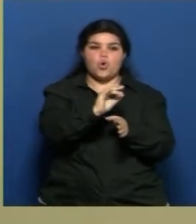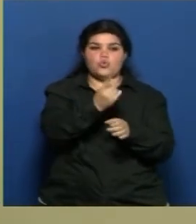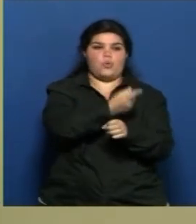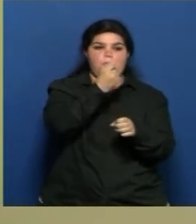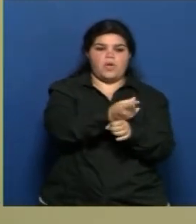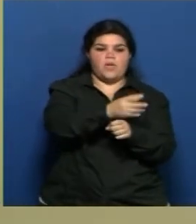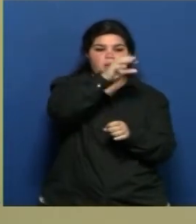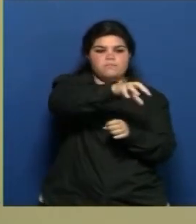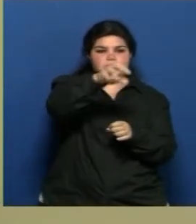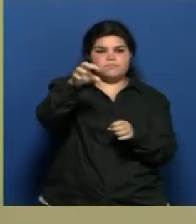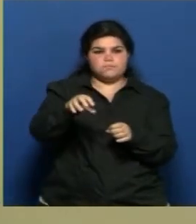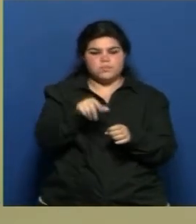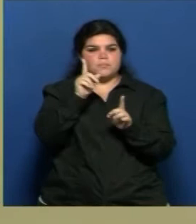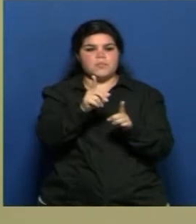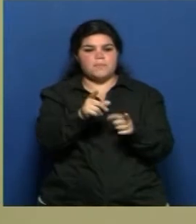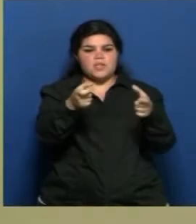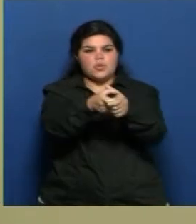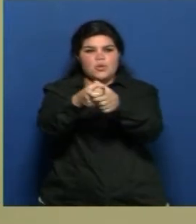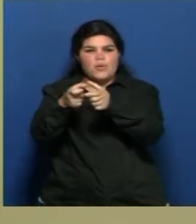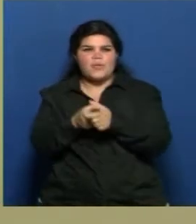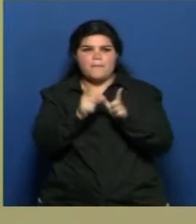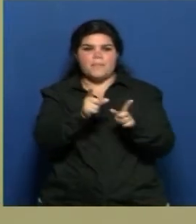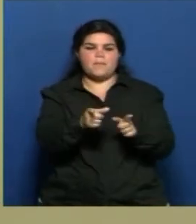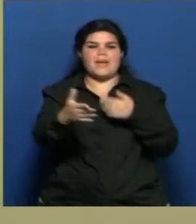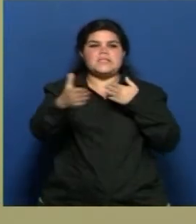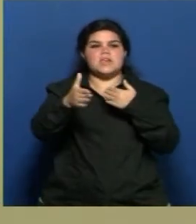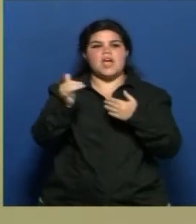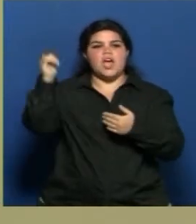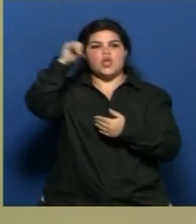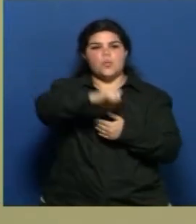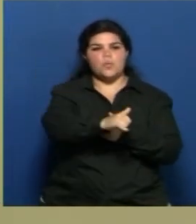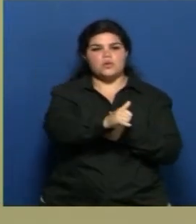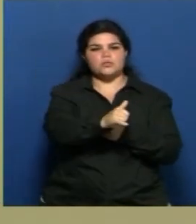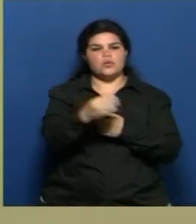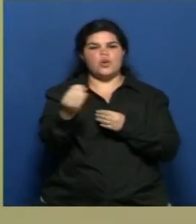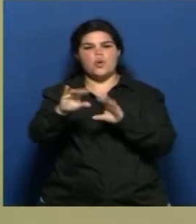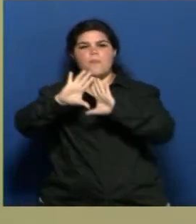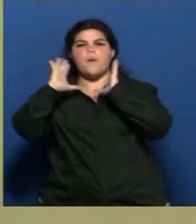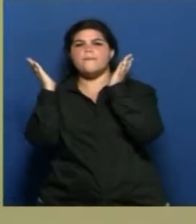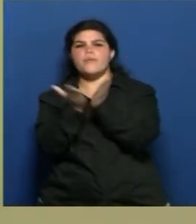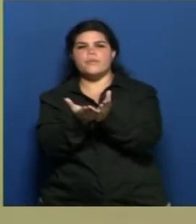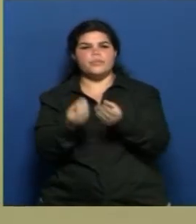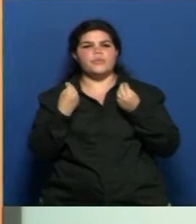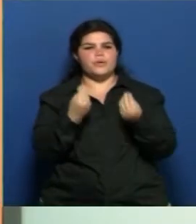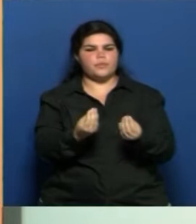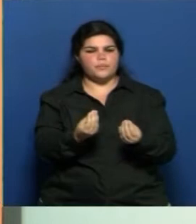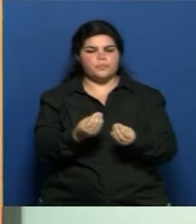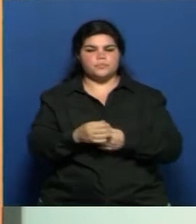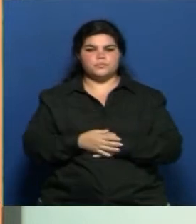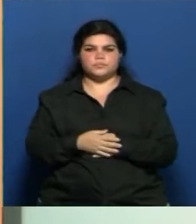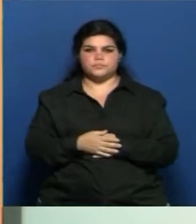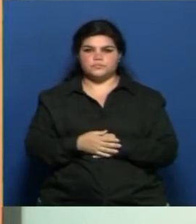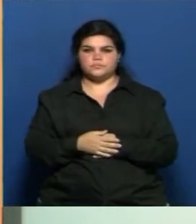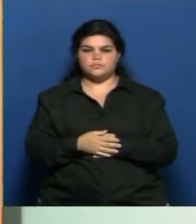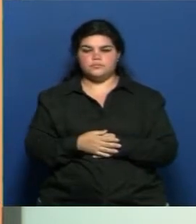industriales centralizados con esa mini ciudad como pasa cerca del aeropuerto? ¿Qué pasa en el mundo con respecto a esto y qué dicen? Bueno, yo en